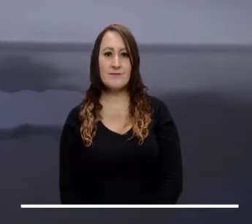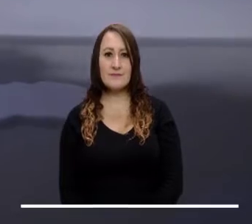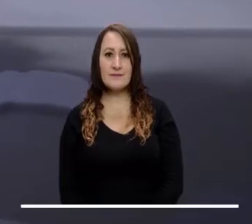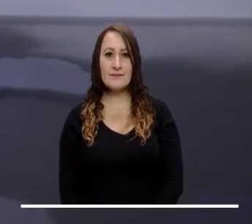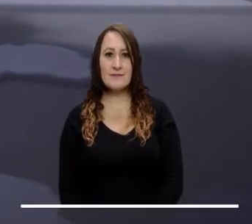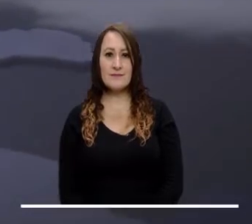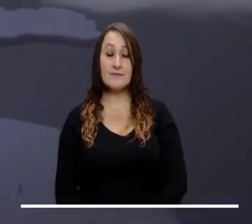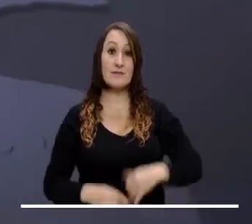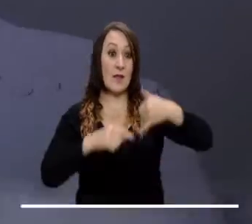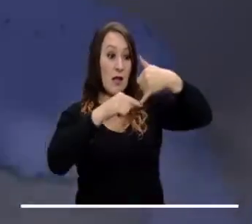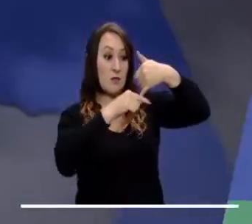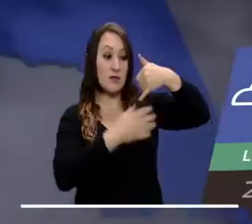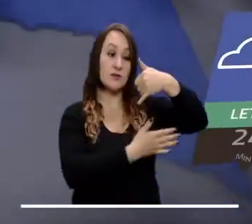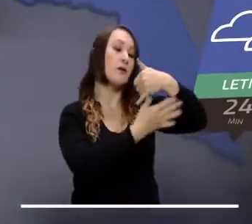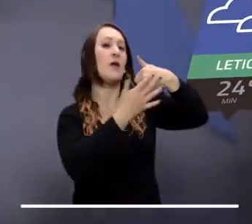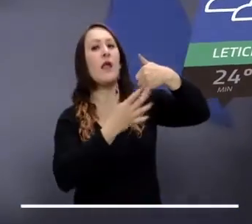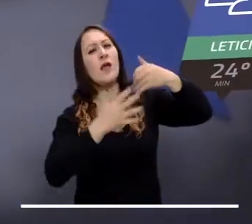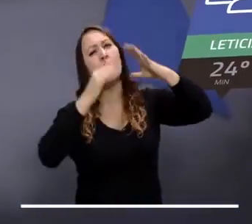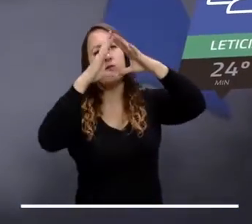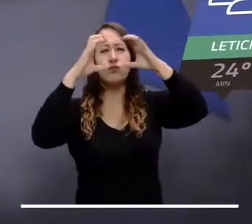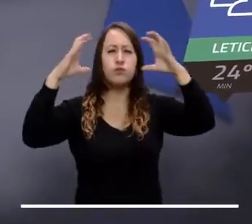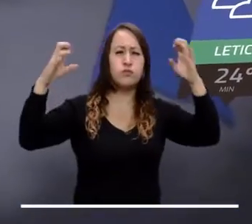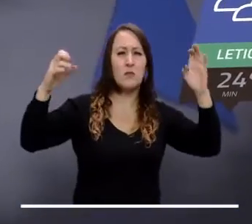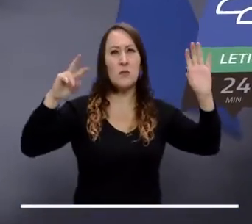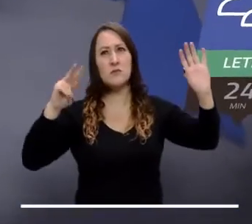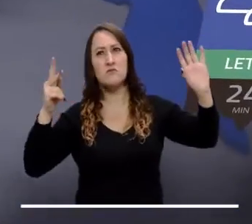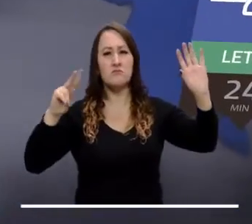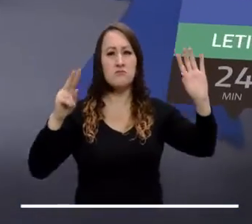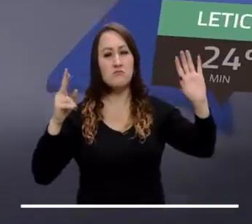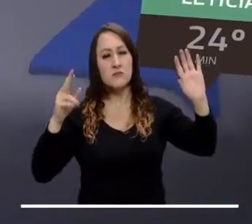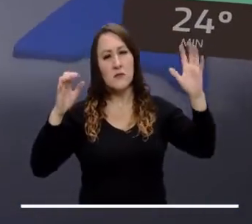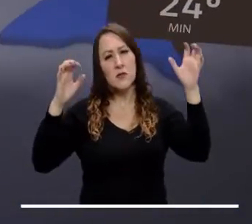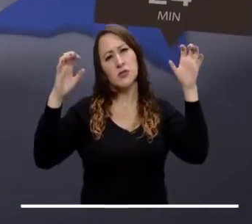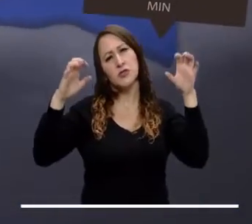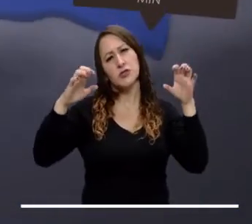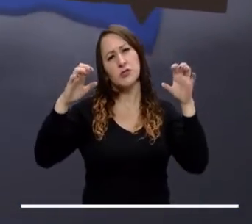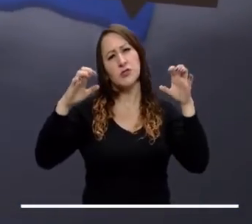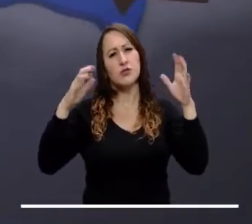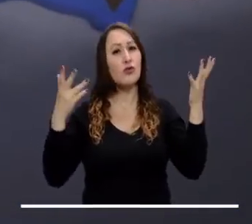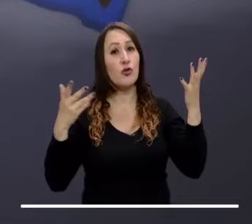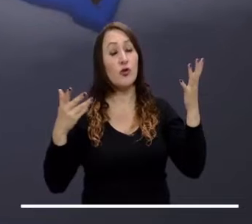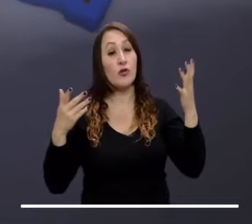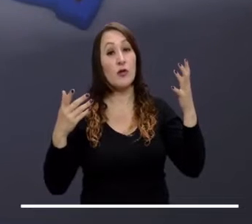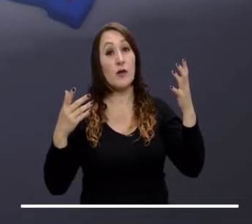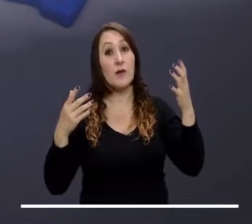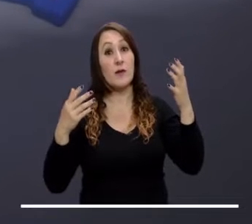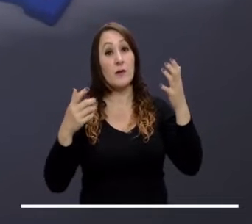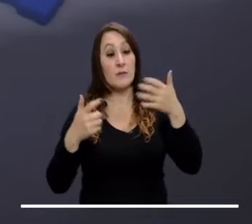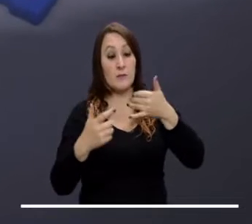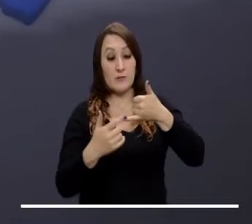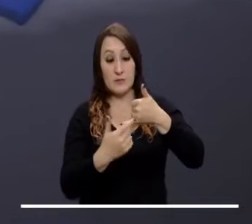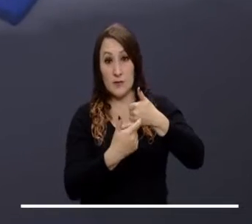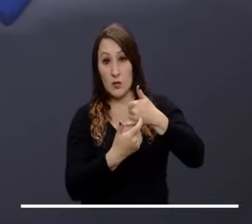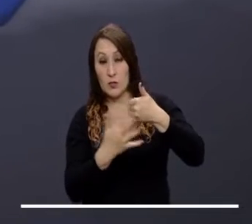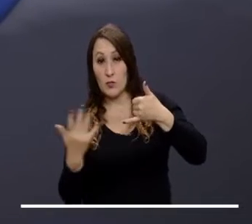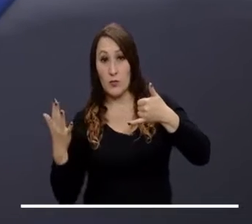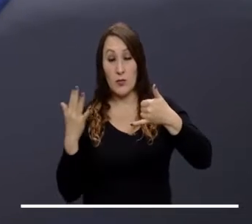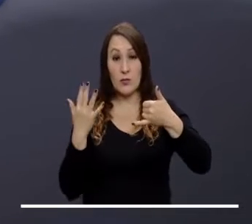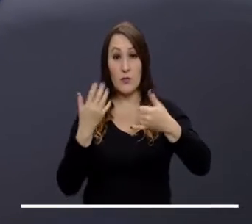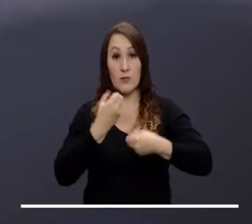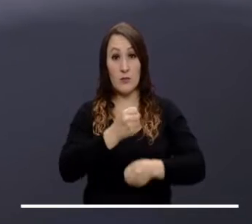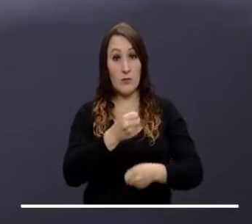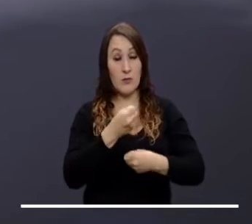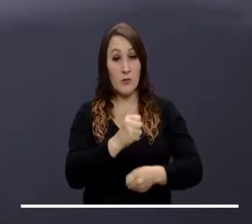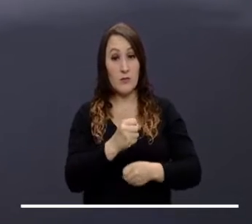La Amazonía podrá presentar nubosidad variable y lluvias moderadas en zonas de Guaviare, Paupés, Caquetá y